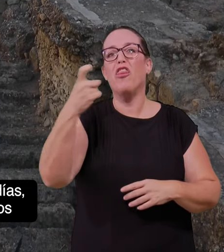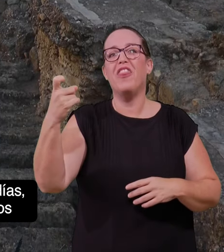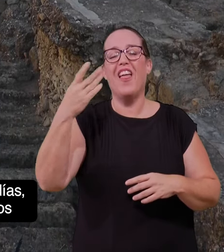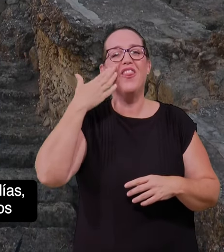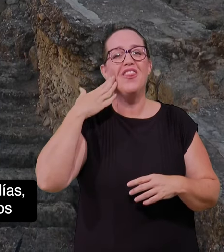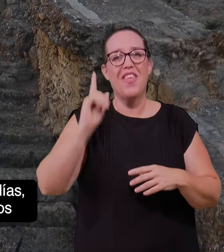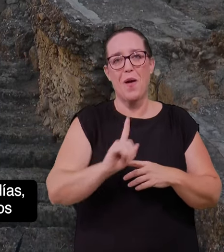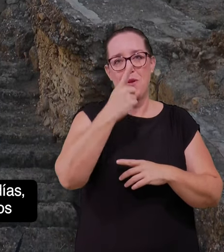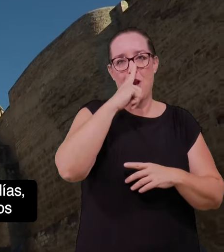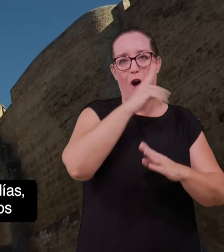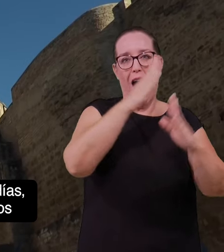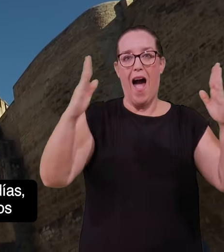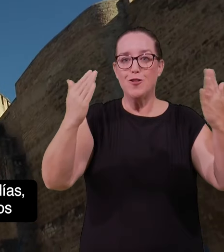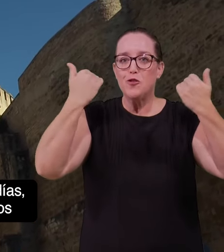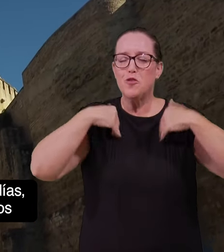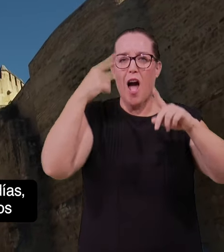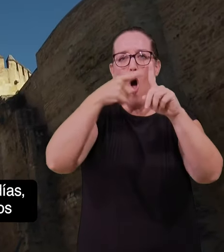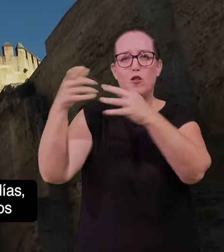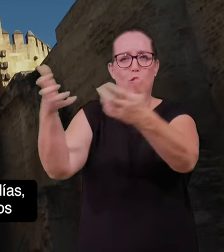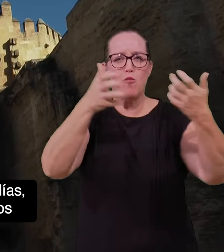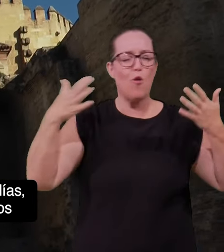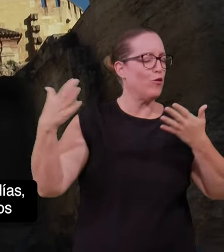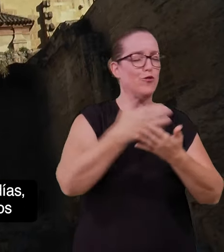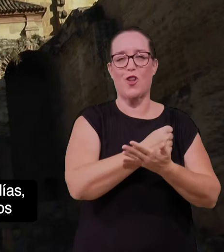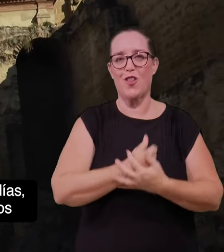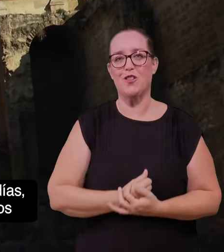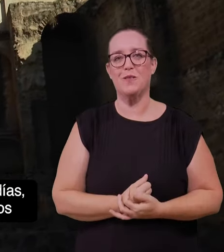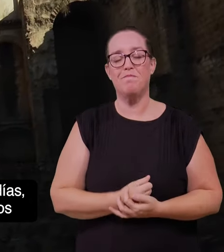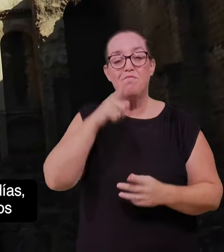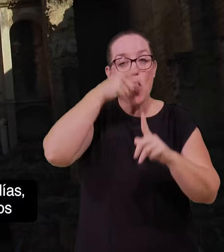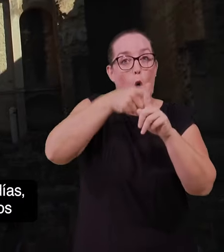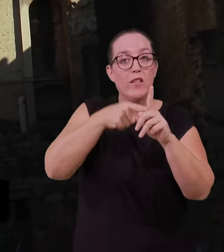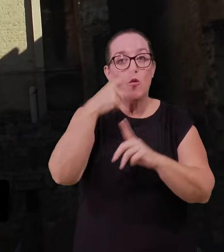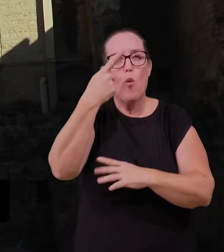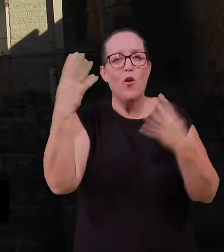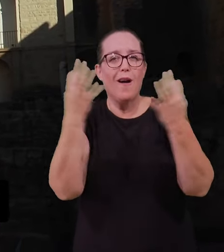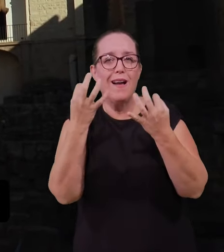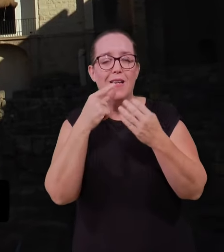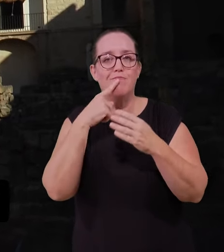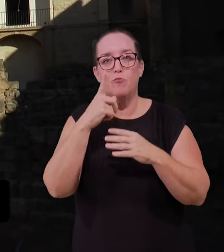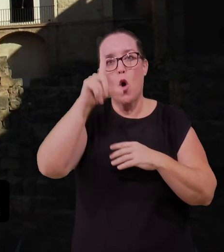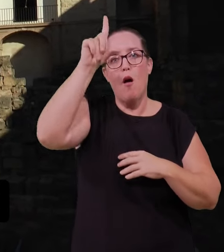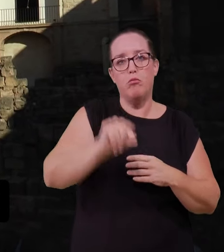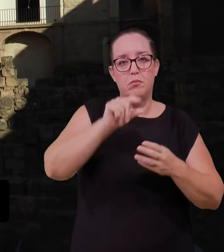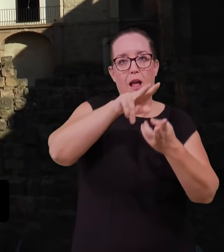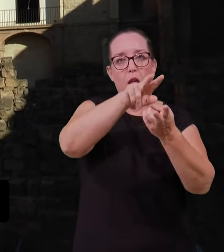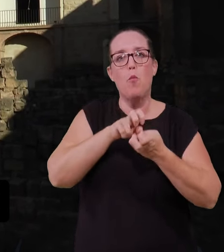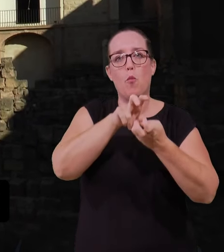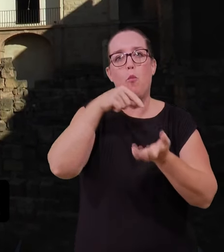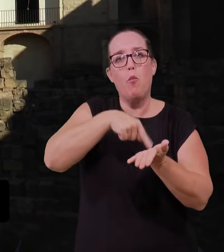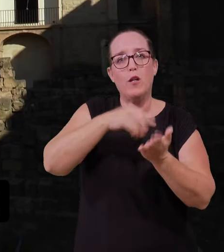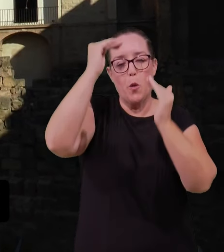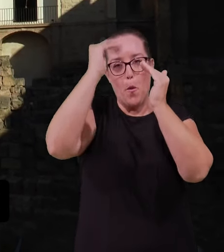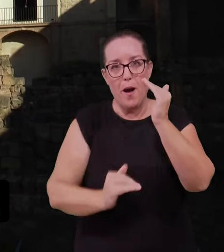positivo de sus 100 primeros días en los que asegura haber cumplido todos sus objetivos marcados. Entre ellos, la quinta